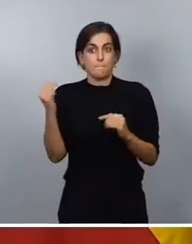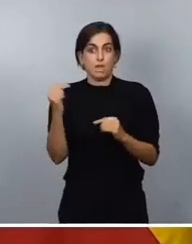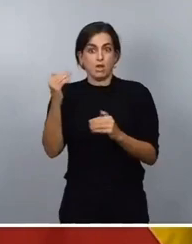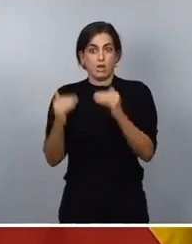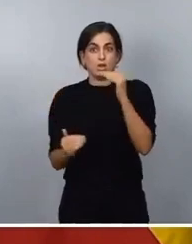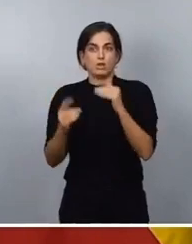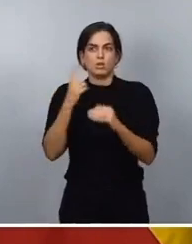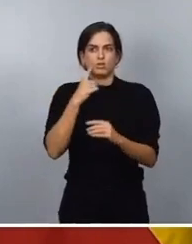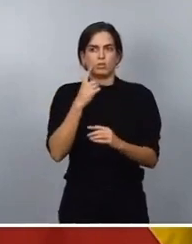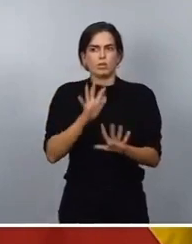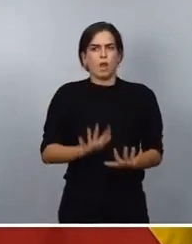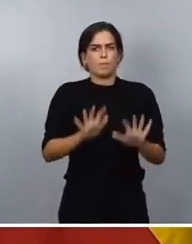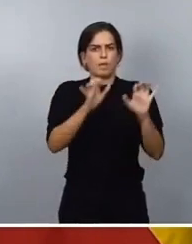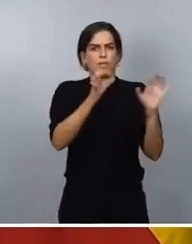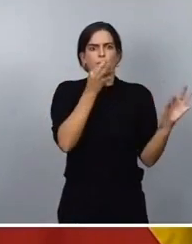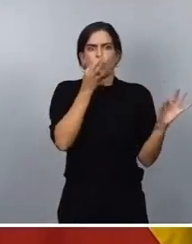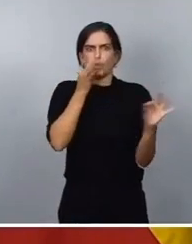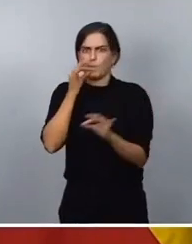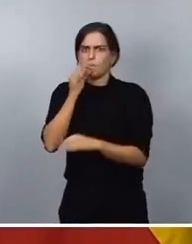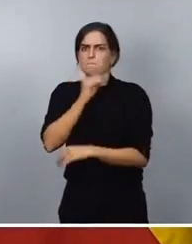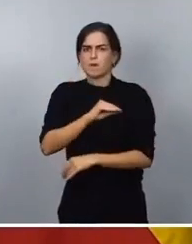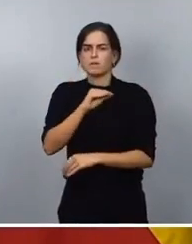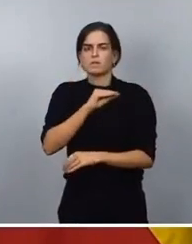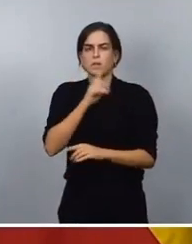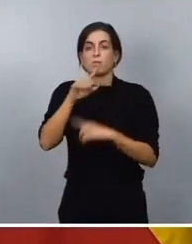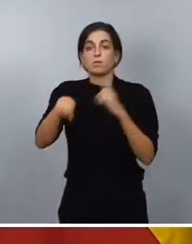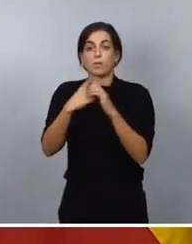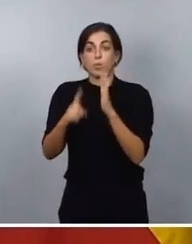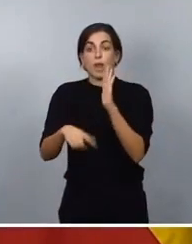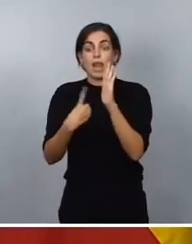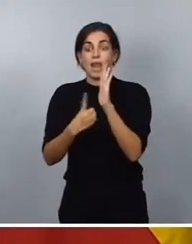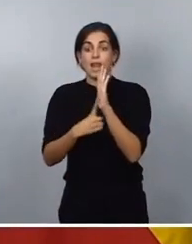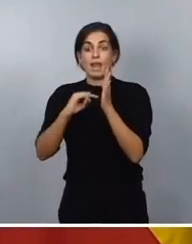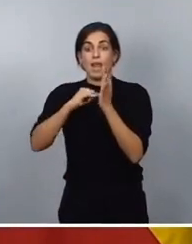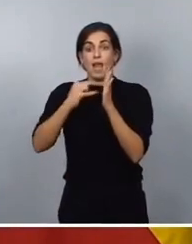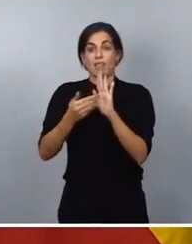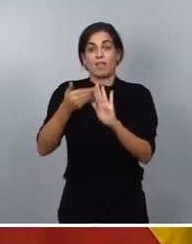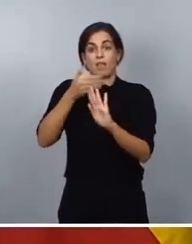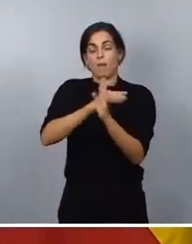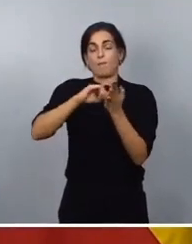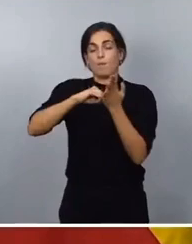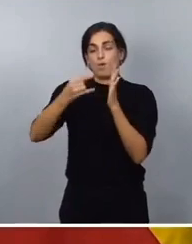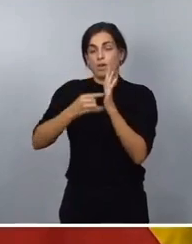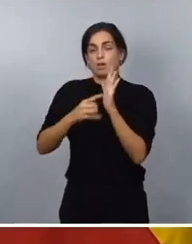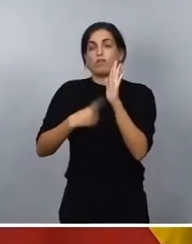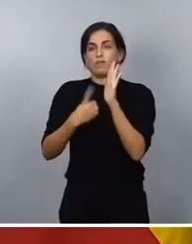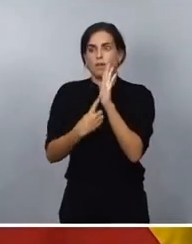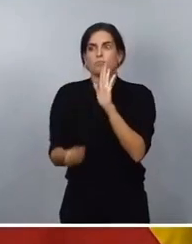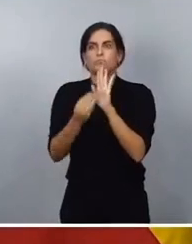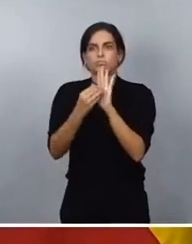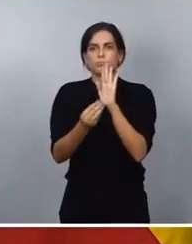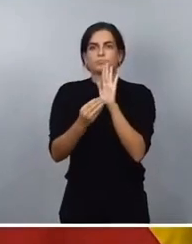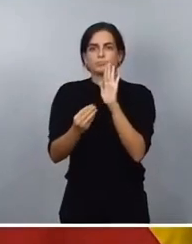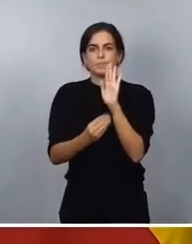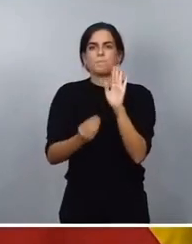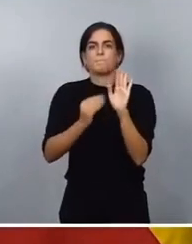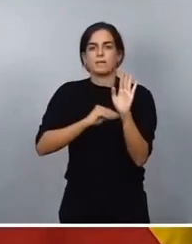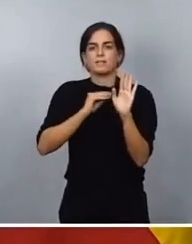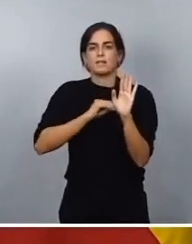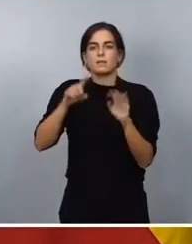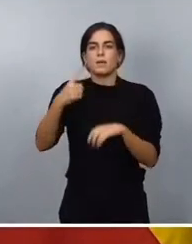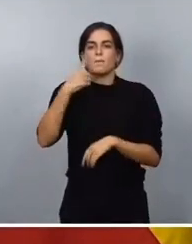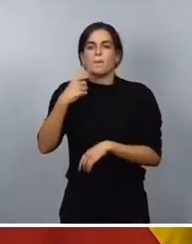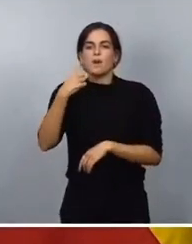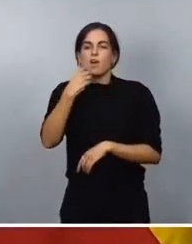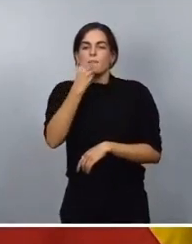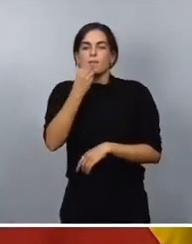contenidas en el contenido de este anteproyecto de ley y también en el marco de Alimentos de España. Ustedes conocen la campaña